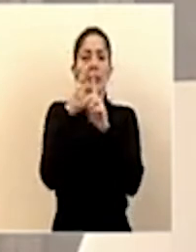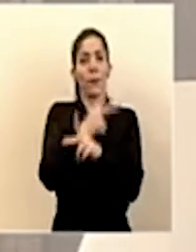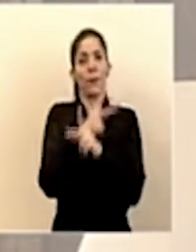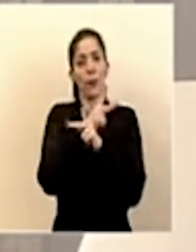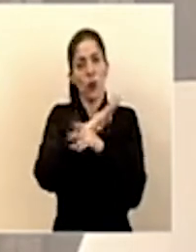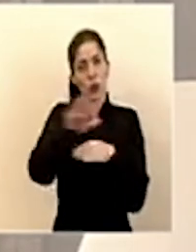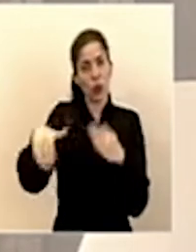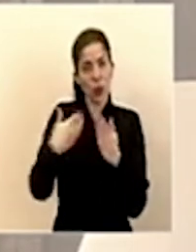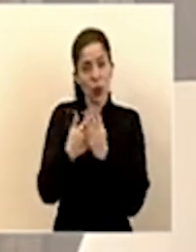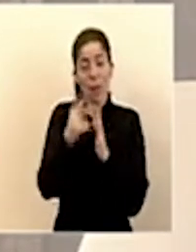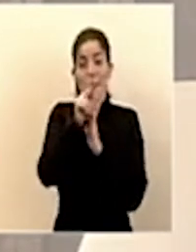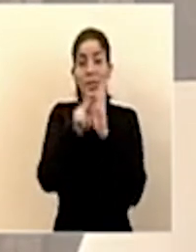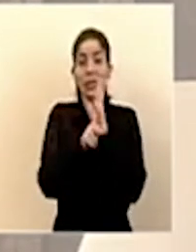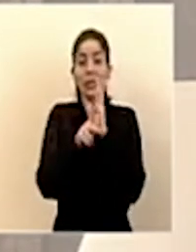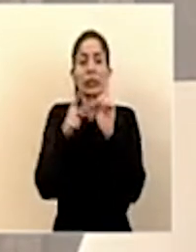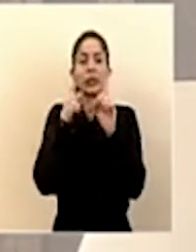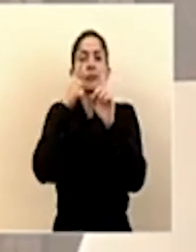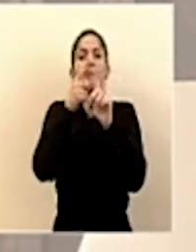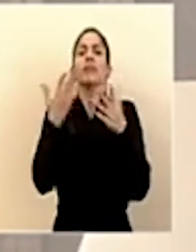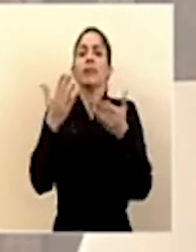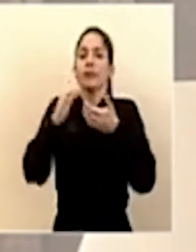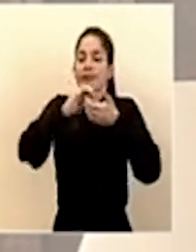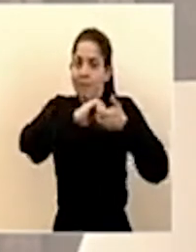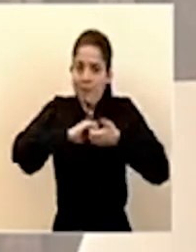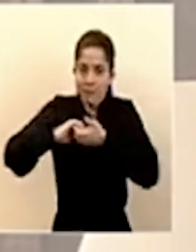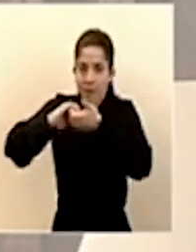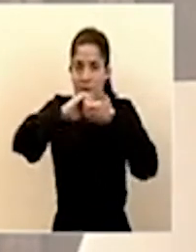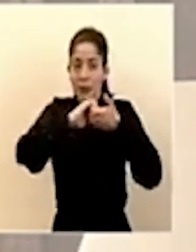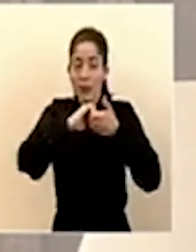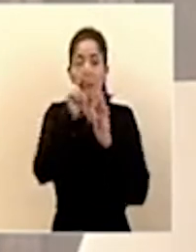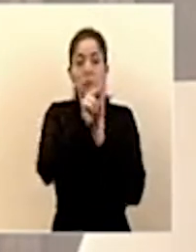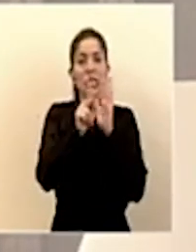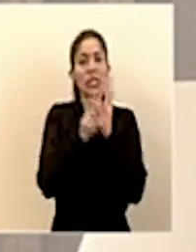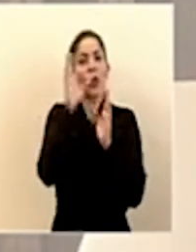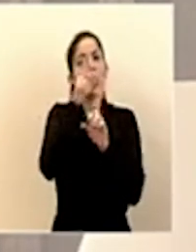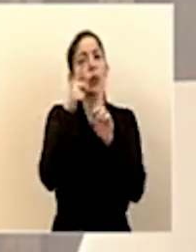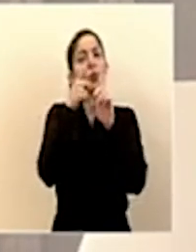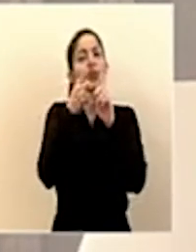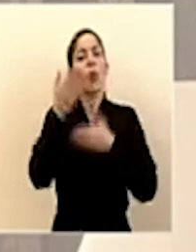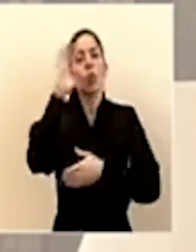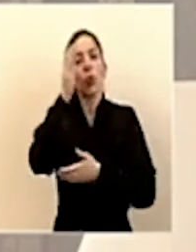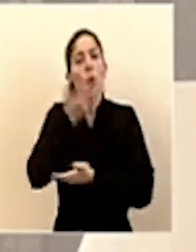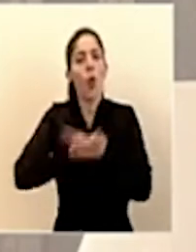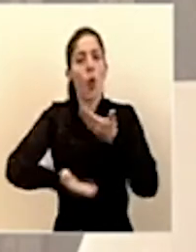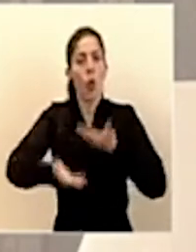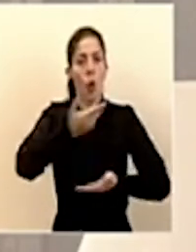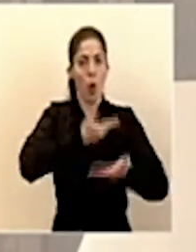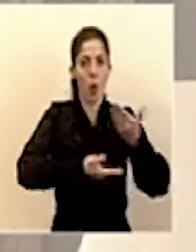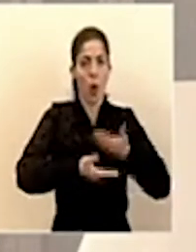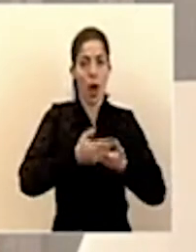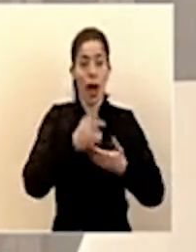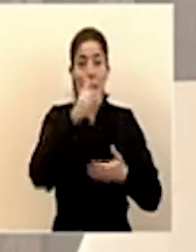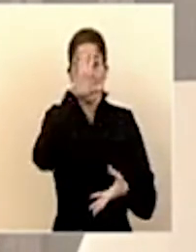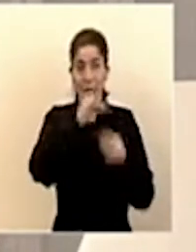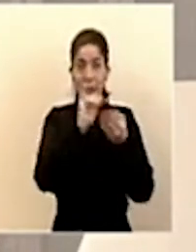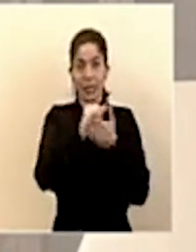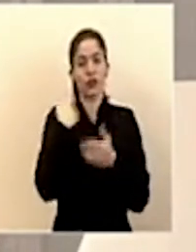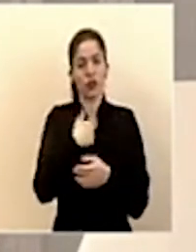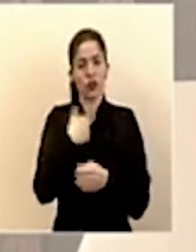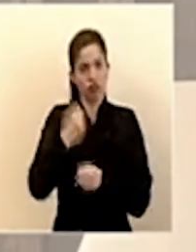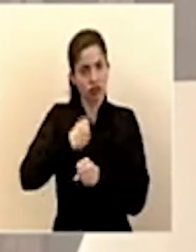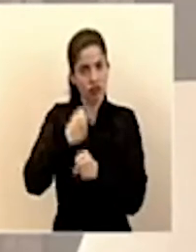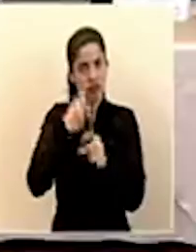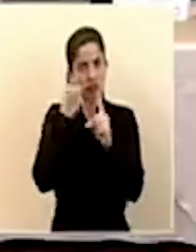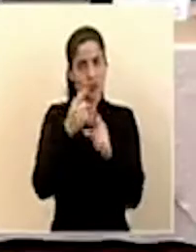el principio que buscamos es solidaridad el principio que buscamos es colaborar así que en esa línea es que estamos trabajando